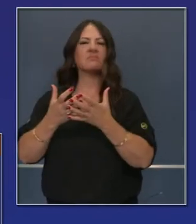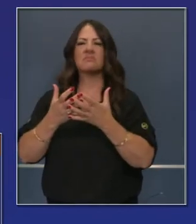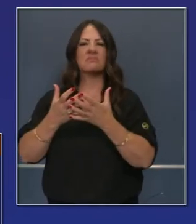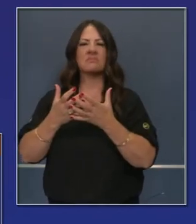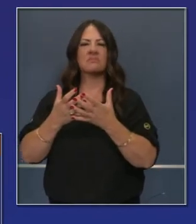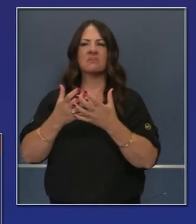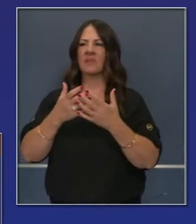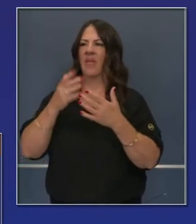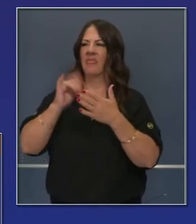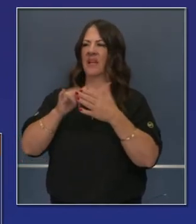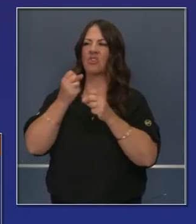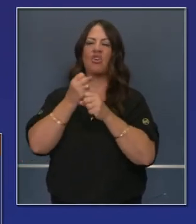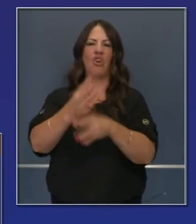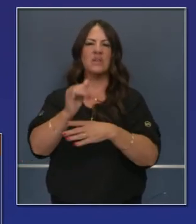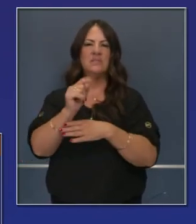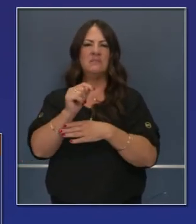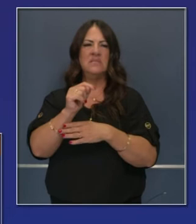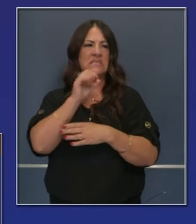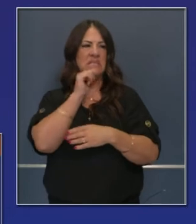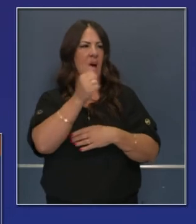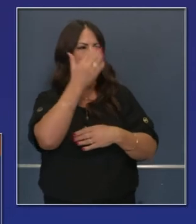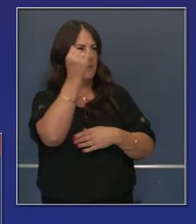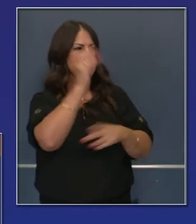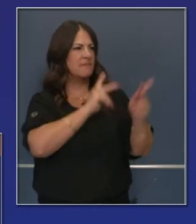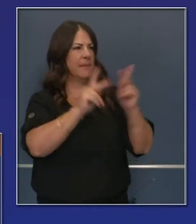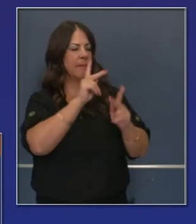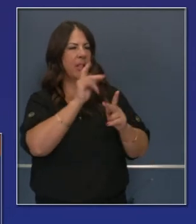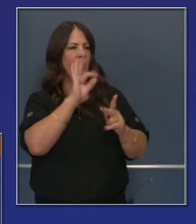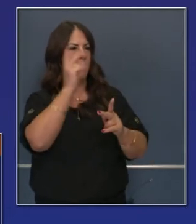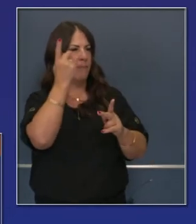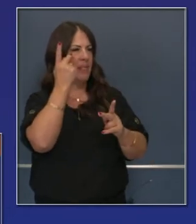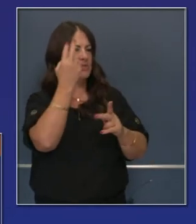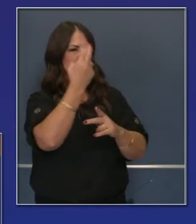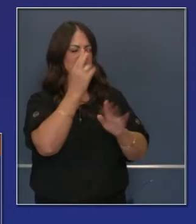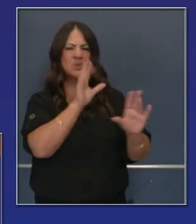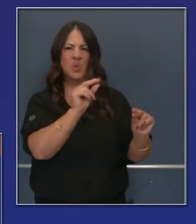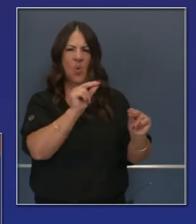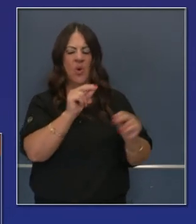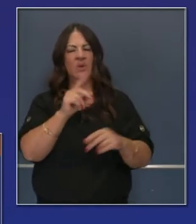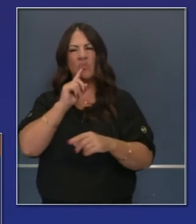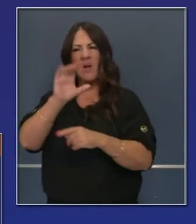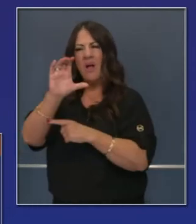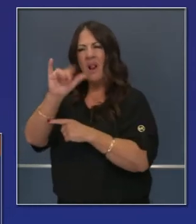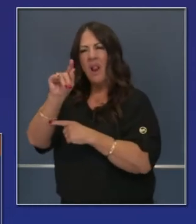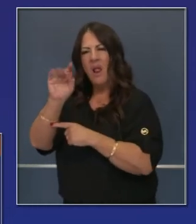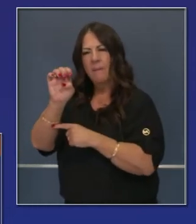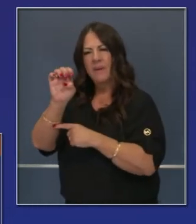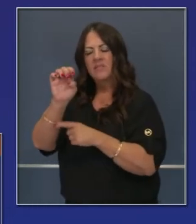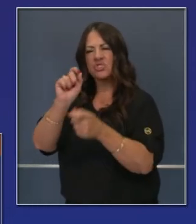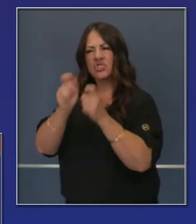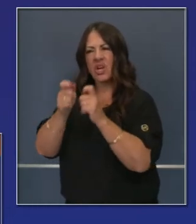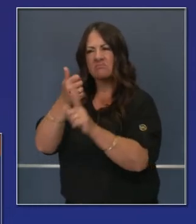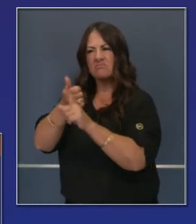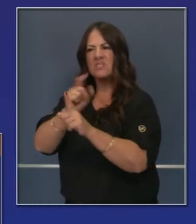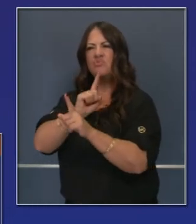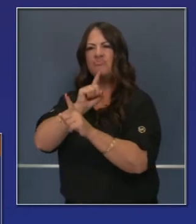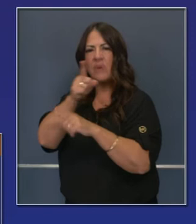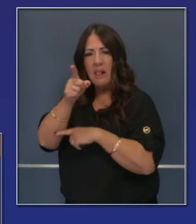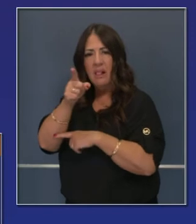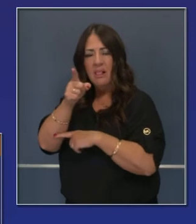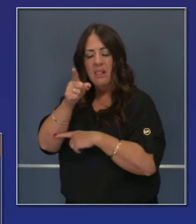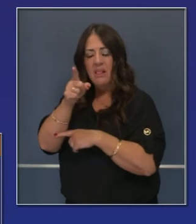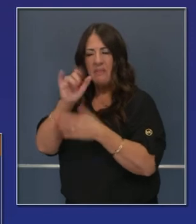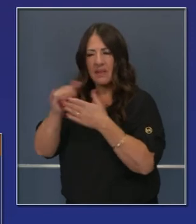física, de geología. La naturaleza no es política ni ideológica. Entonces, en